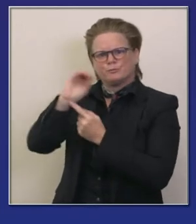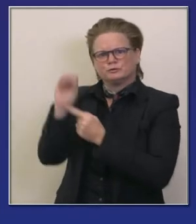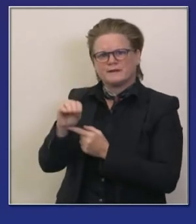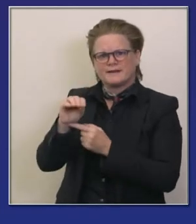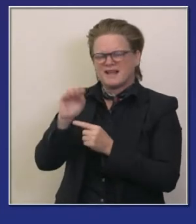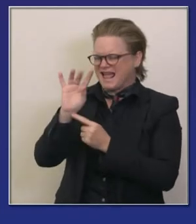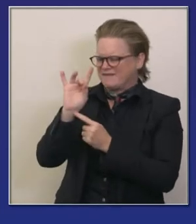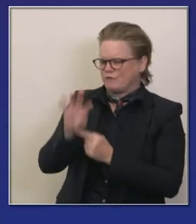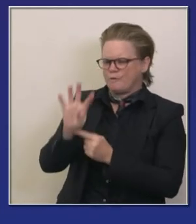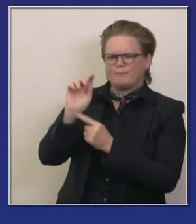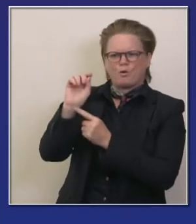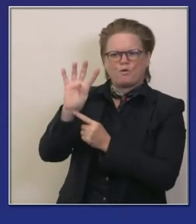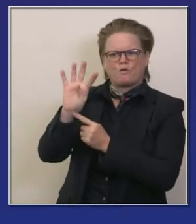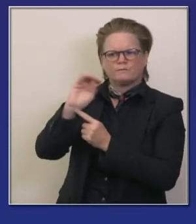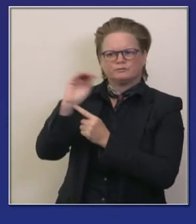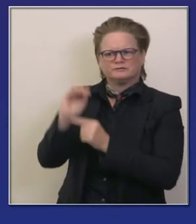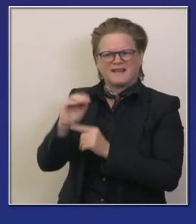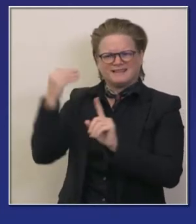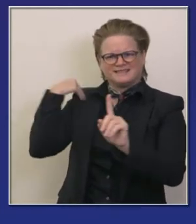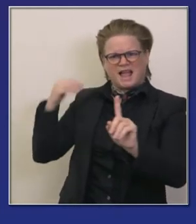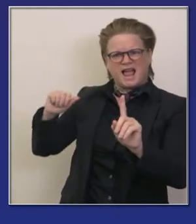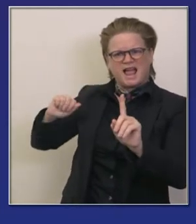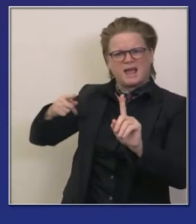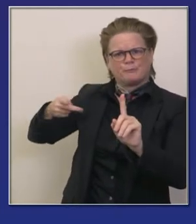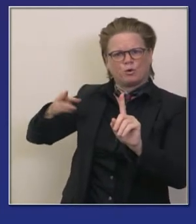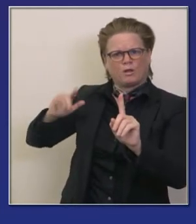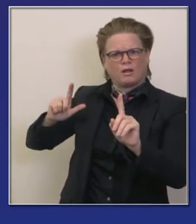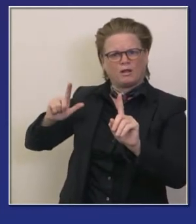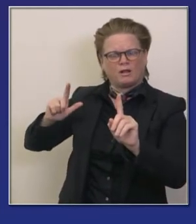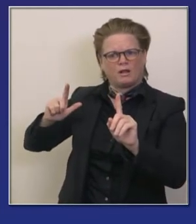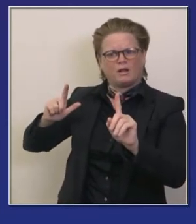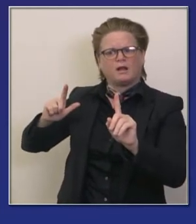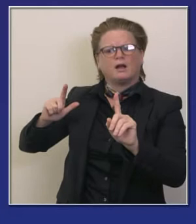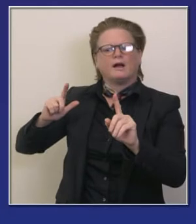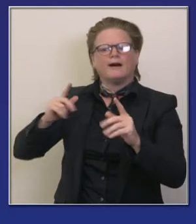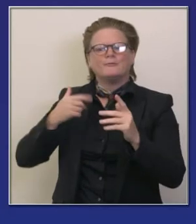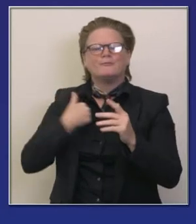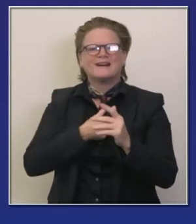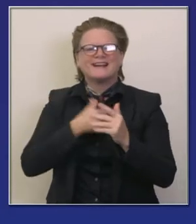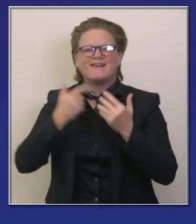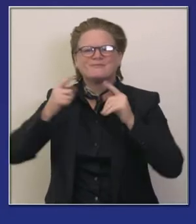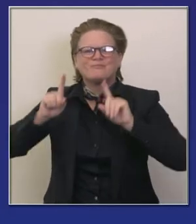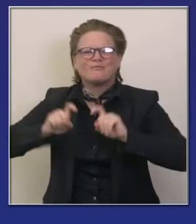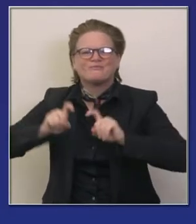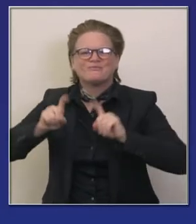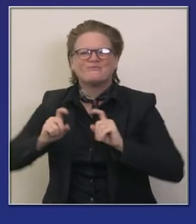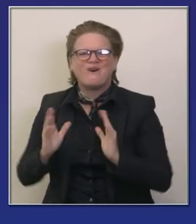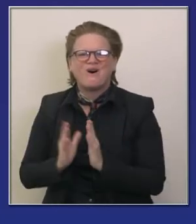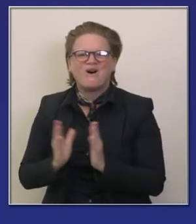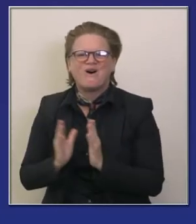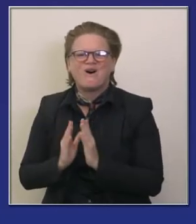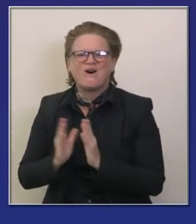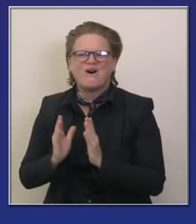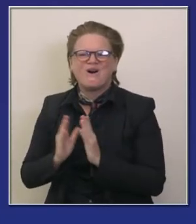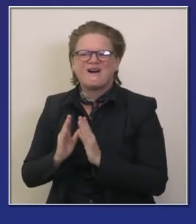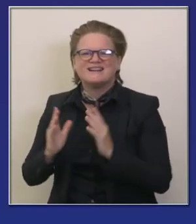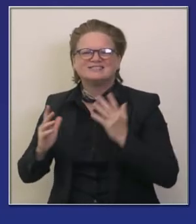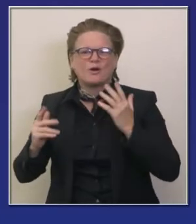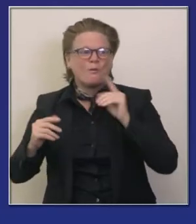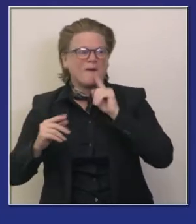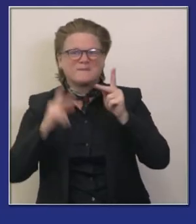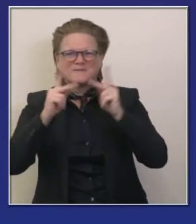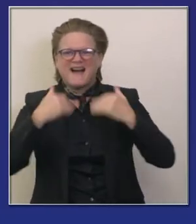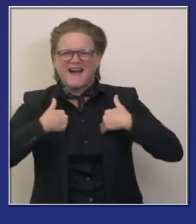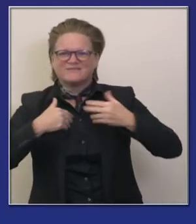ciento que fue allá en abril pero eso fue en base a un promedio muy pequeño de